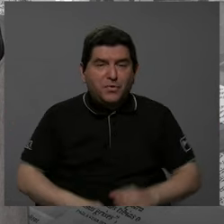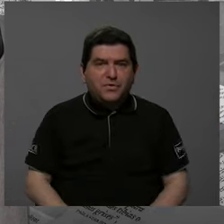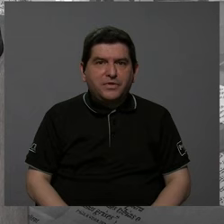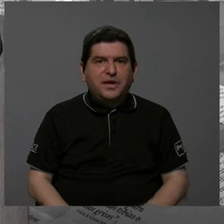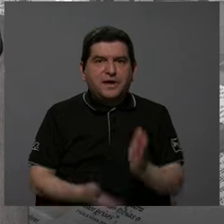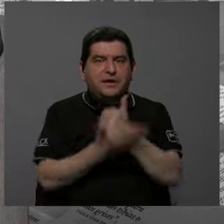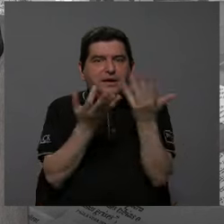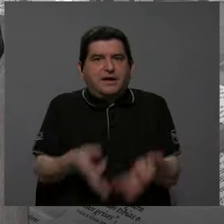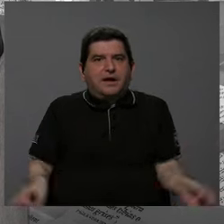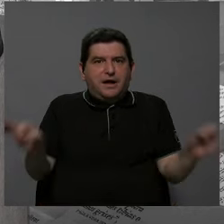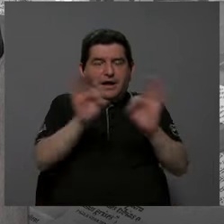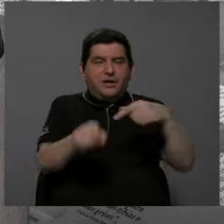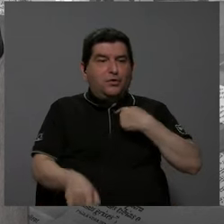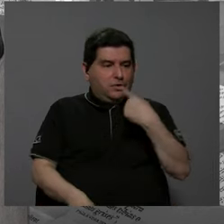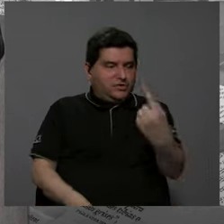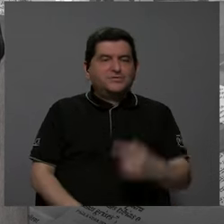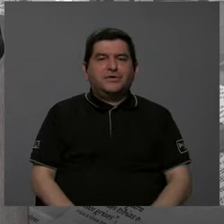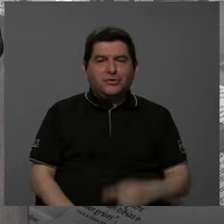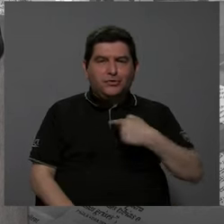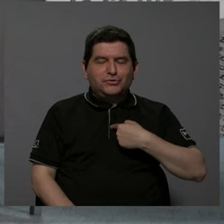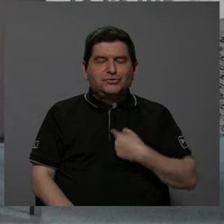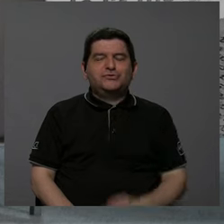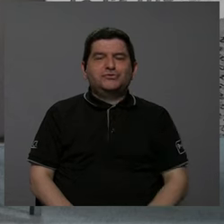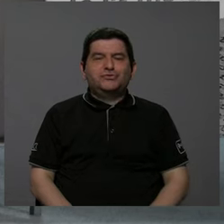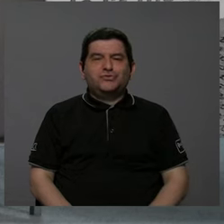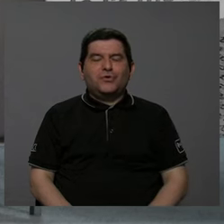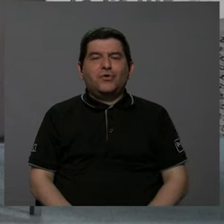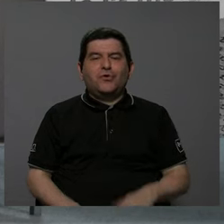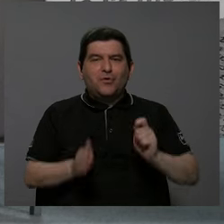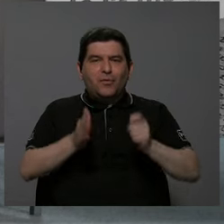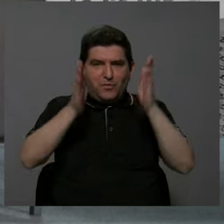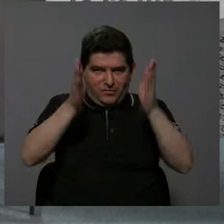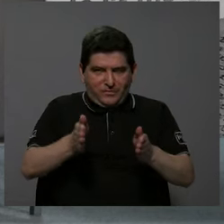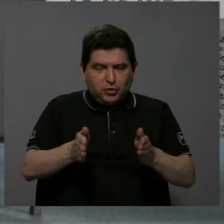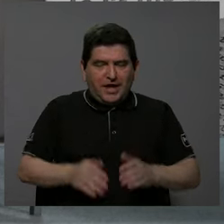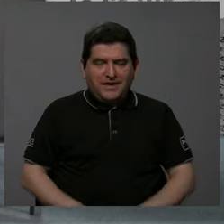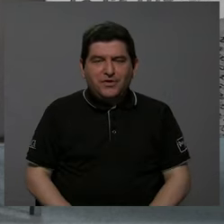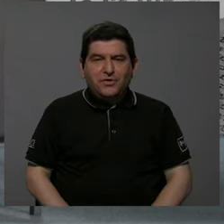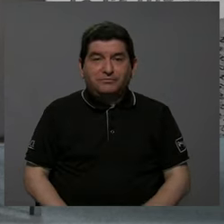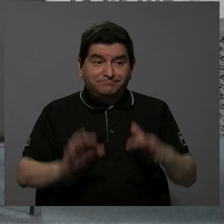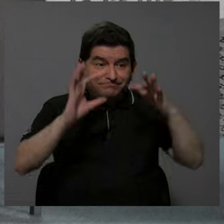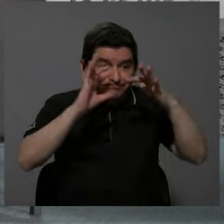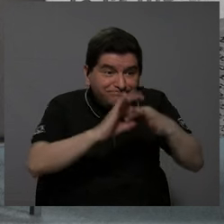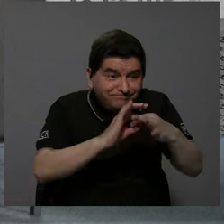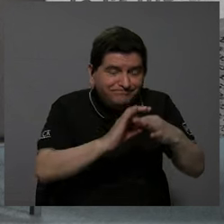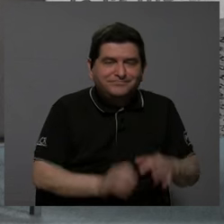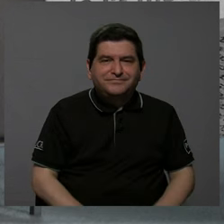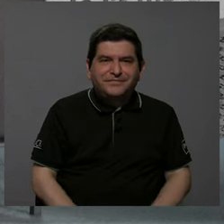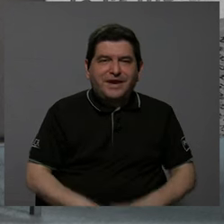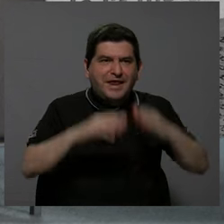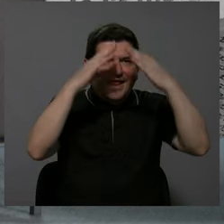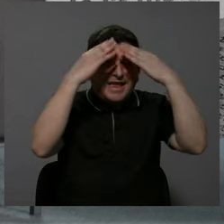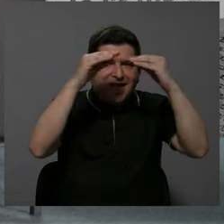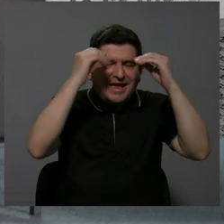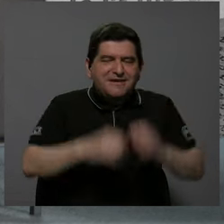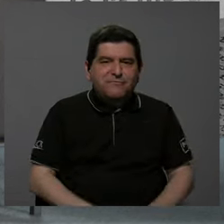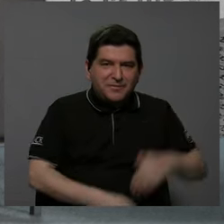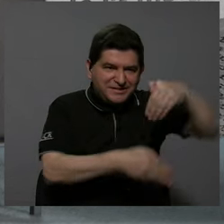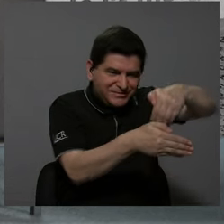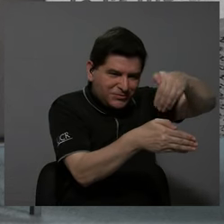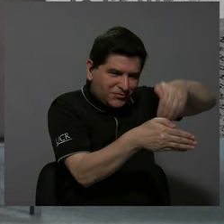que es importantísimo. Se lo digo como notario, incluso. Que es la armonía entre lo que es la información